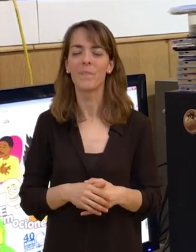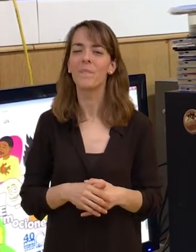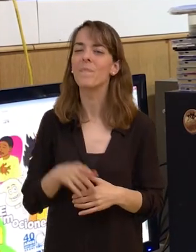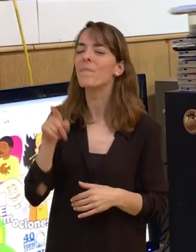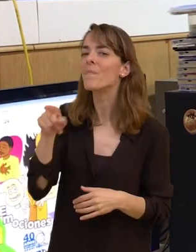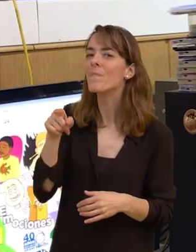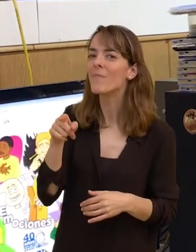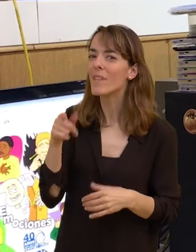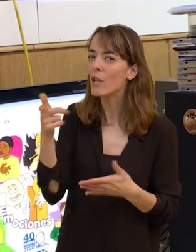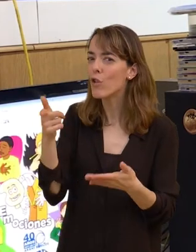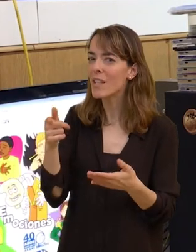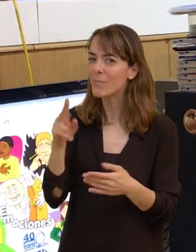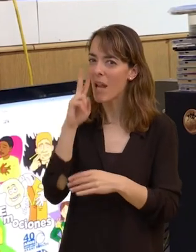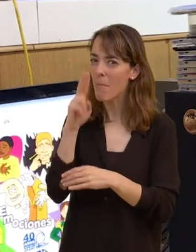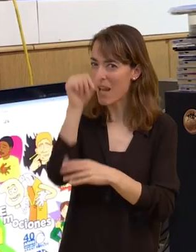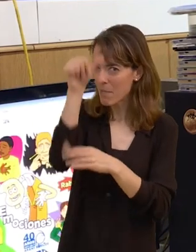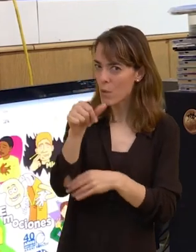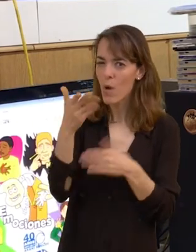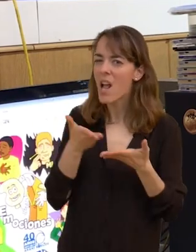ayudan a meterse en la película entonces?